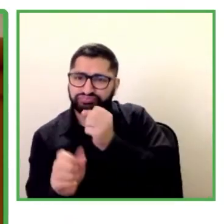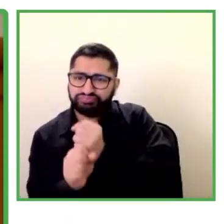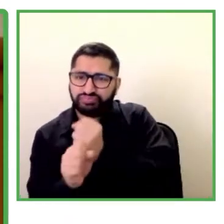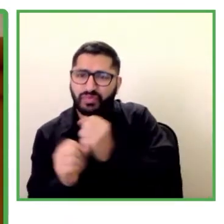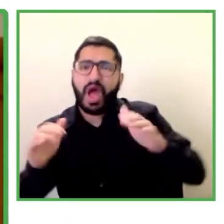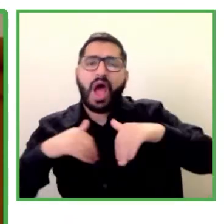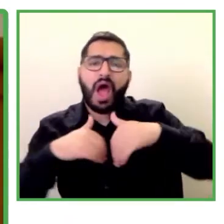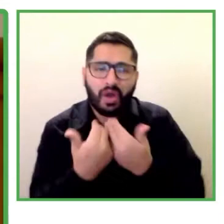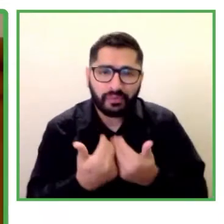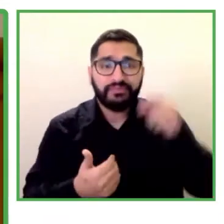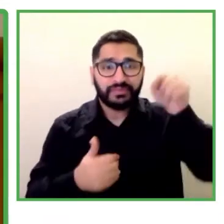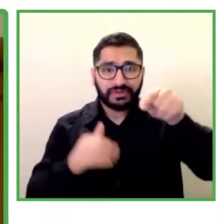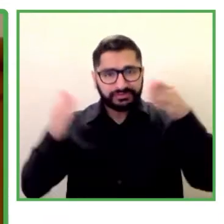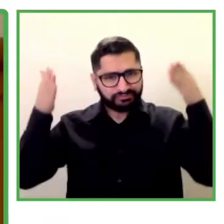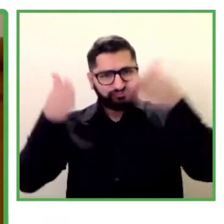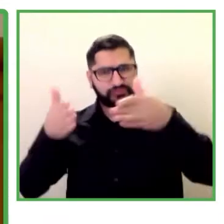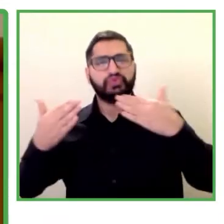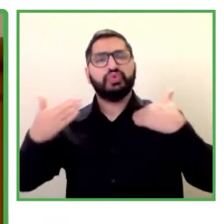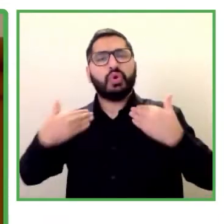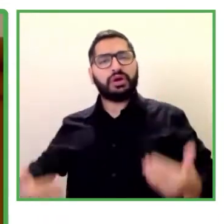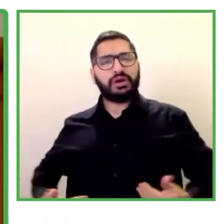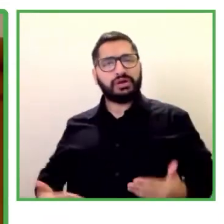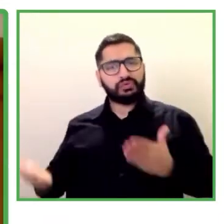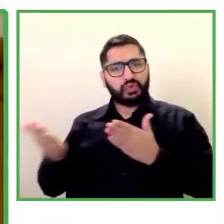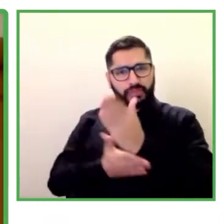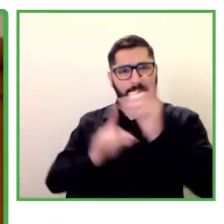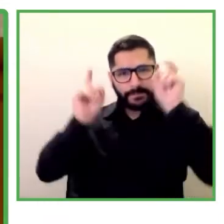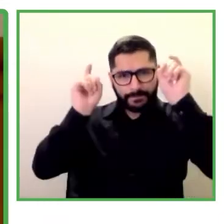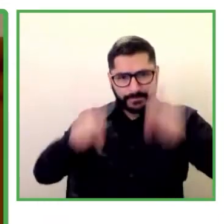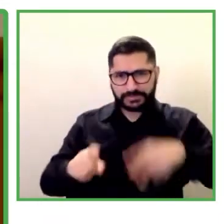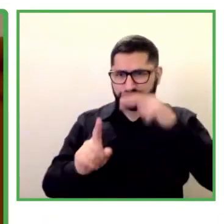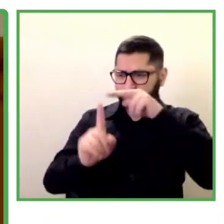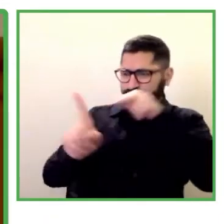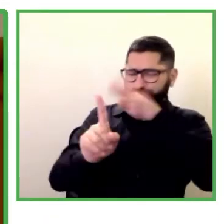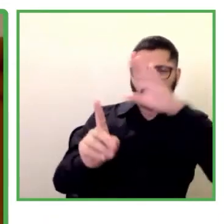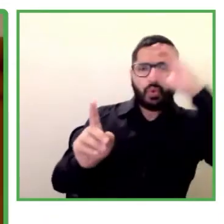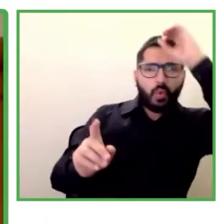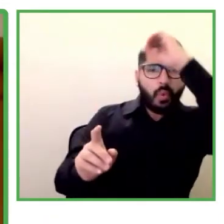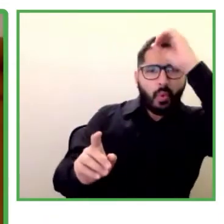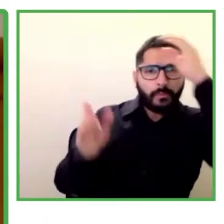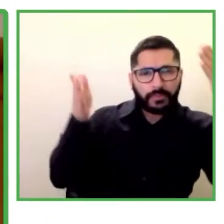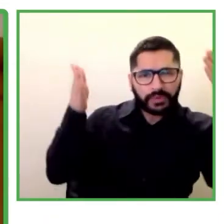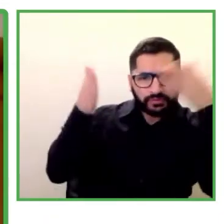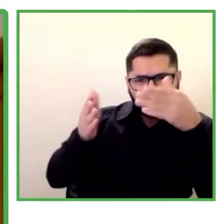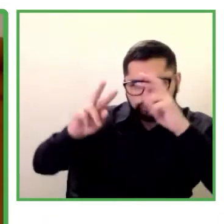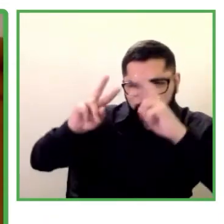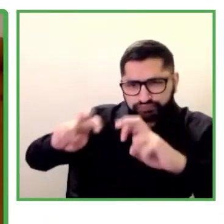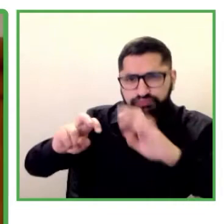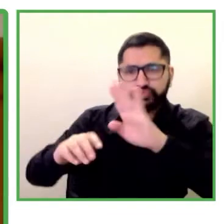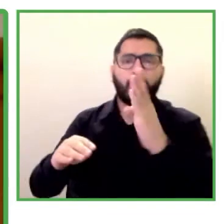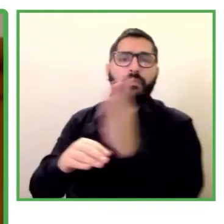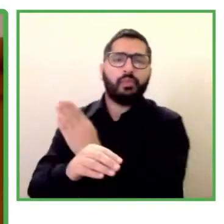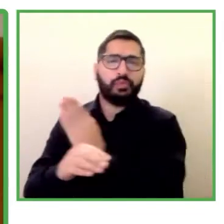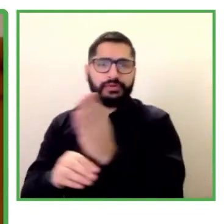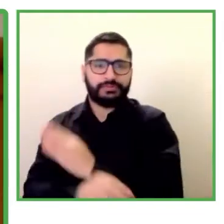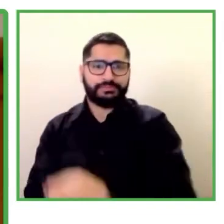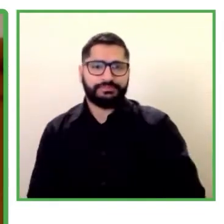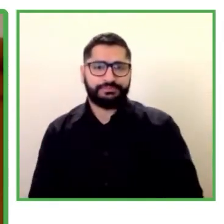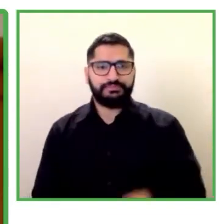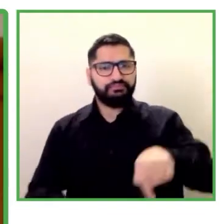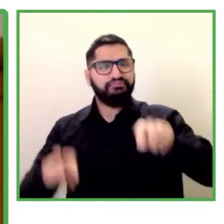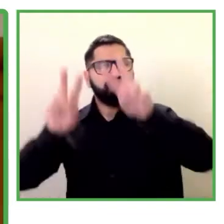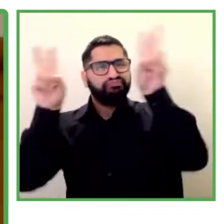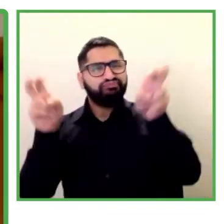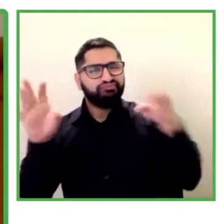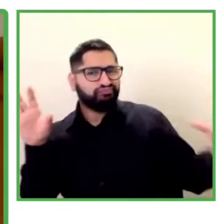en este caso desde una perspectiva mucho más desde el valor empresarial. Estas uniones de redes de empresas también